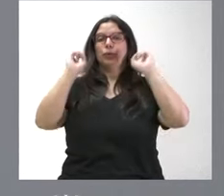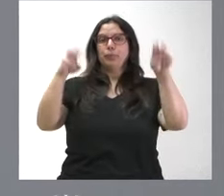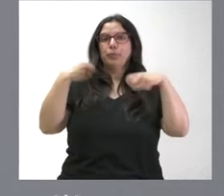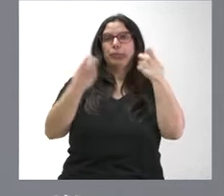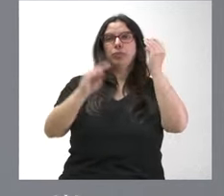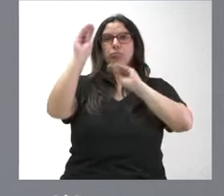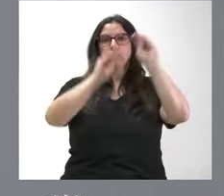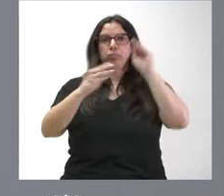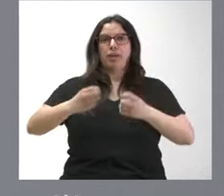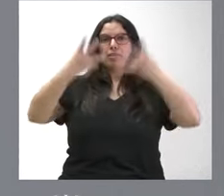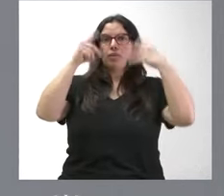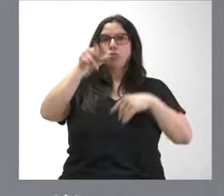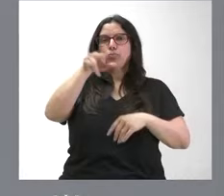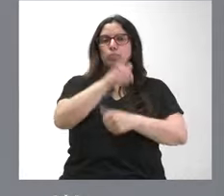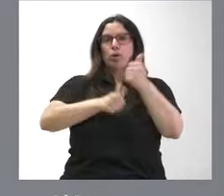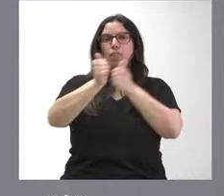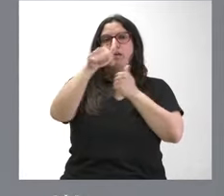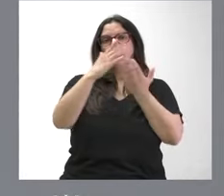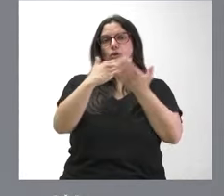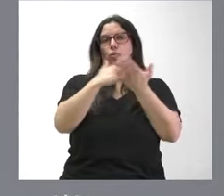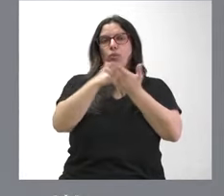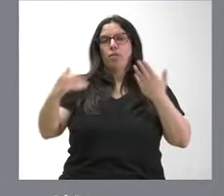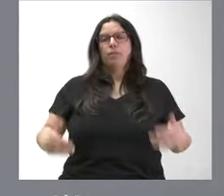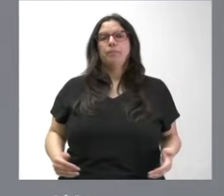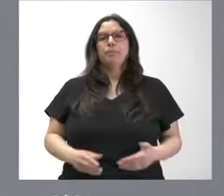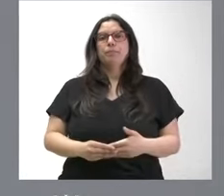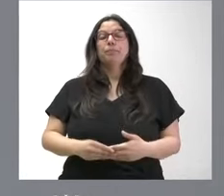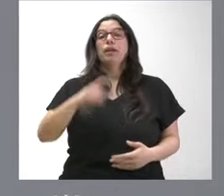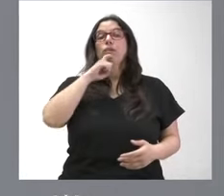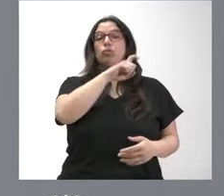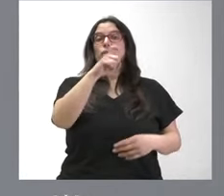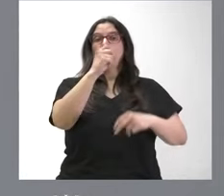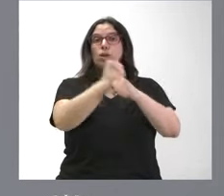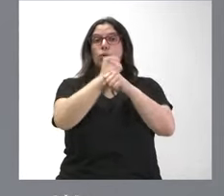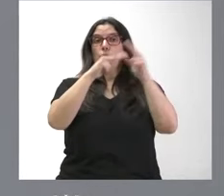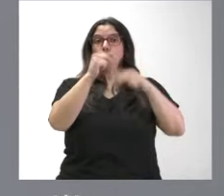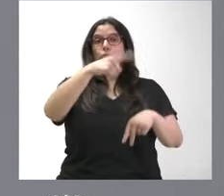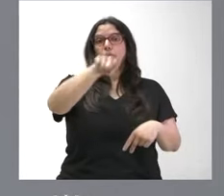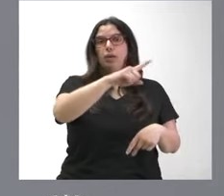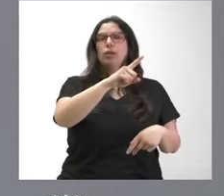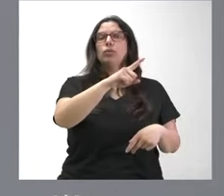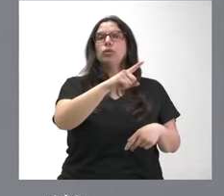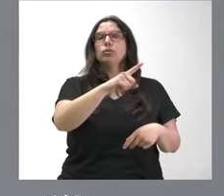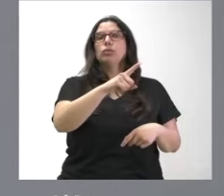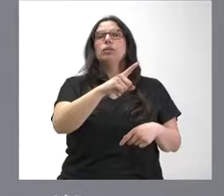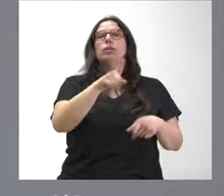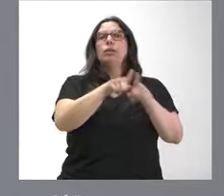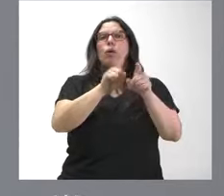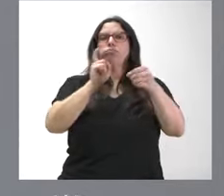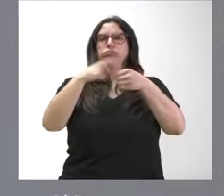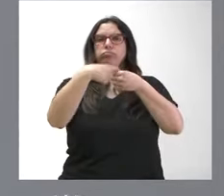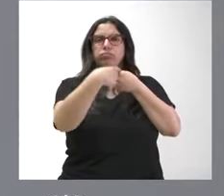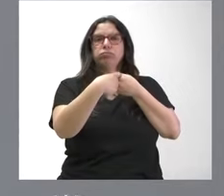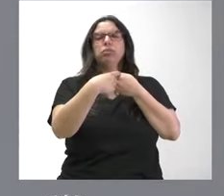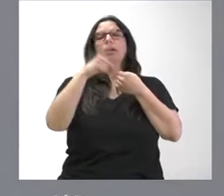edificios, que es una prioridad en nuestra comunidad autónoma. La Fundación Laboral de la Construcción tiene participación de los agentes que conforman el